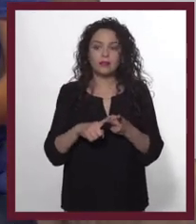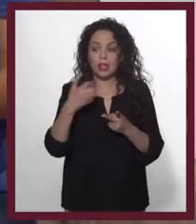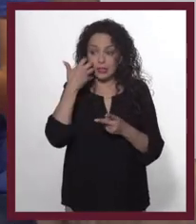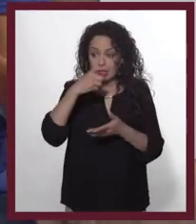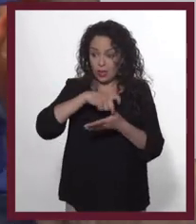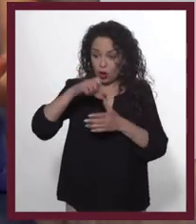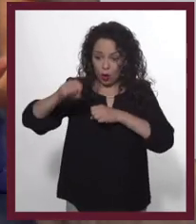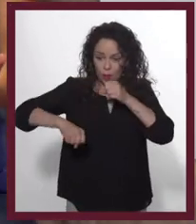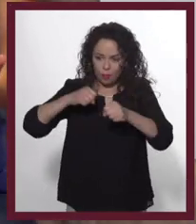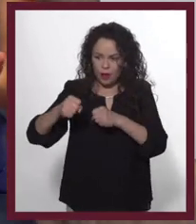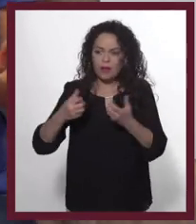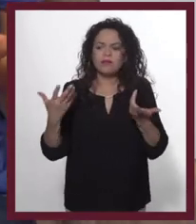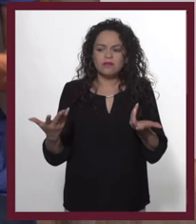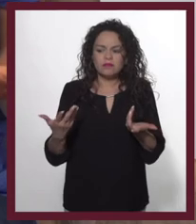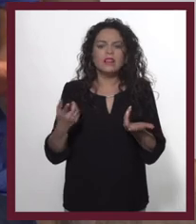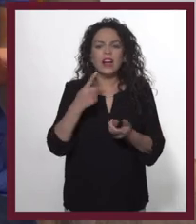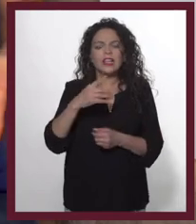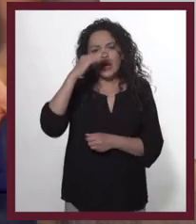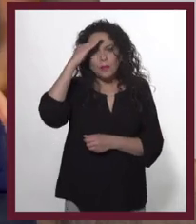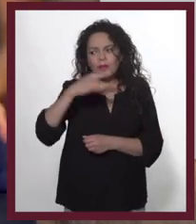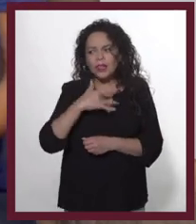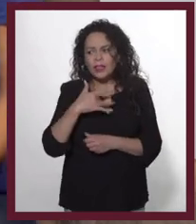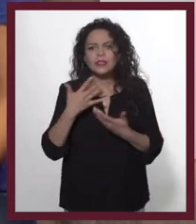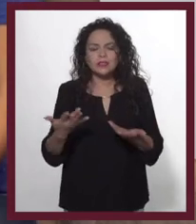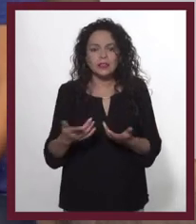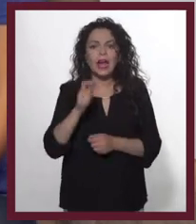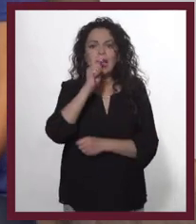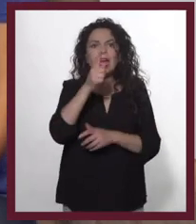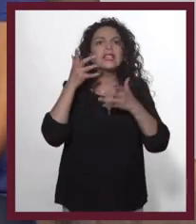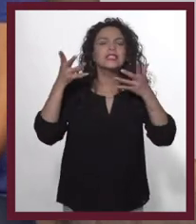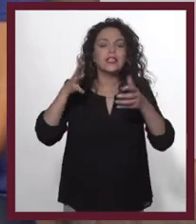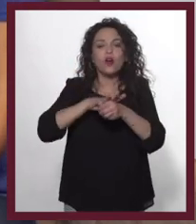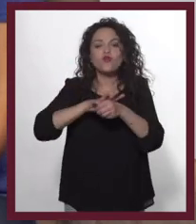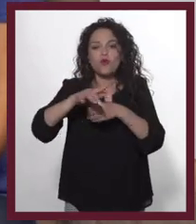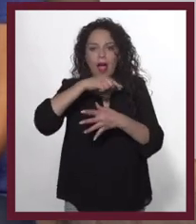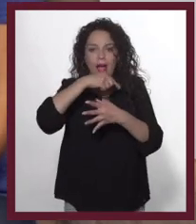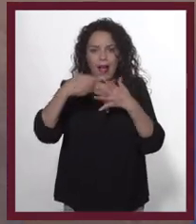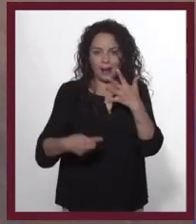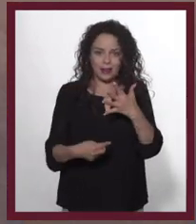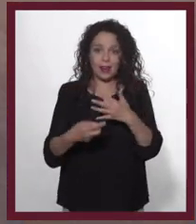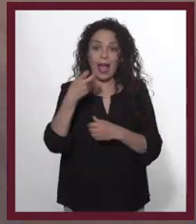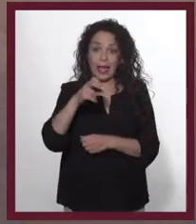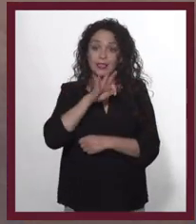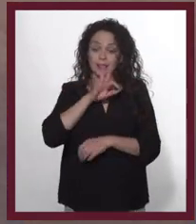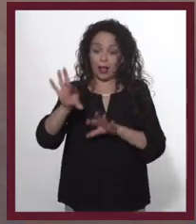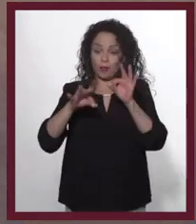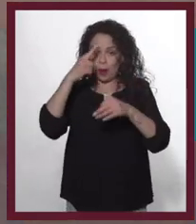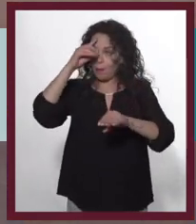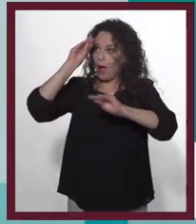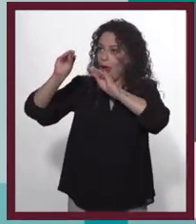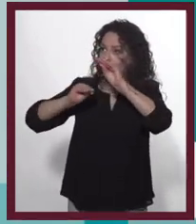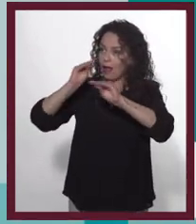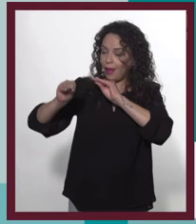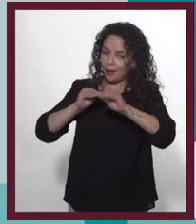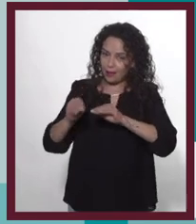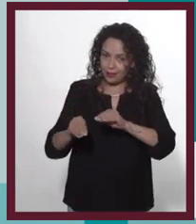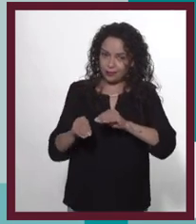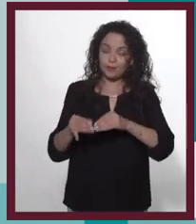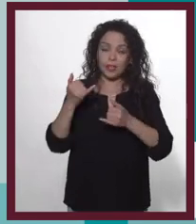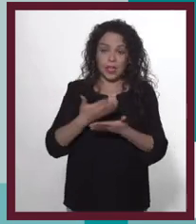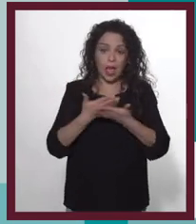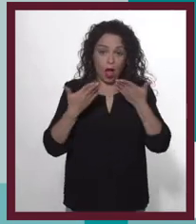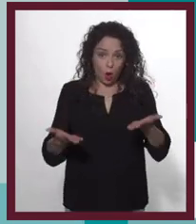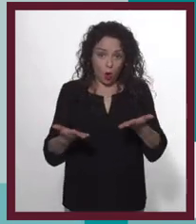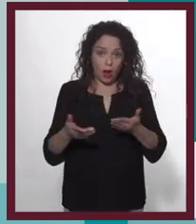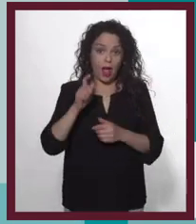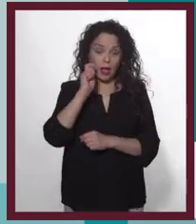esperarían al tener una bici? ¿Qué piensan y qué desean? Ahí podemos encontrar muchas claves para nuestro anuncio. Y además tenemos